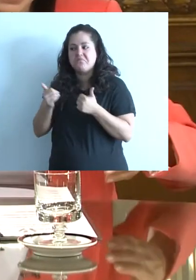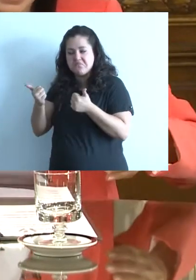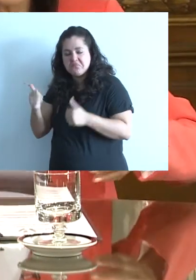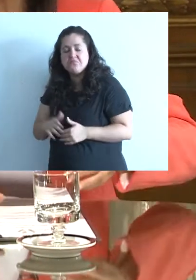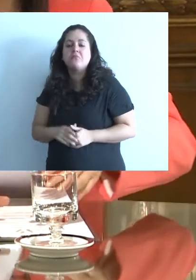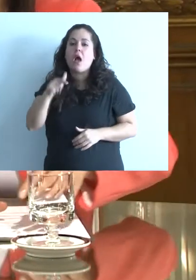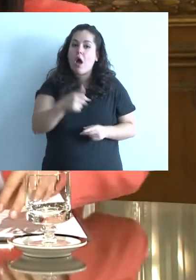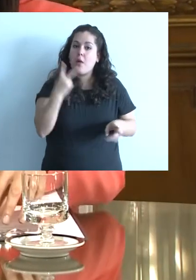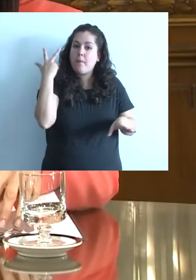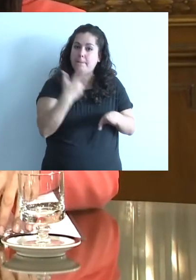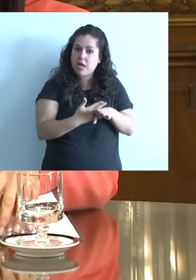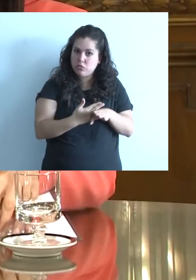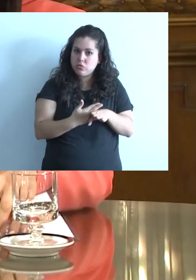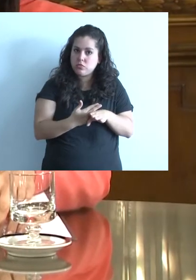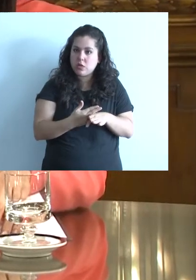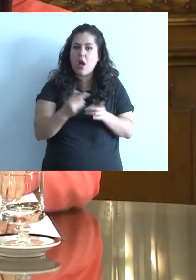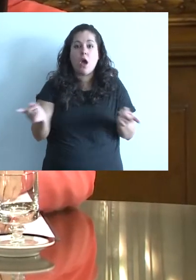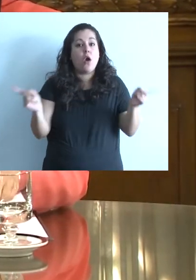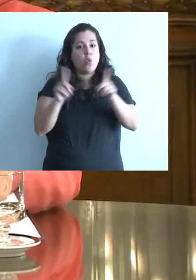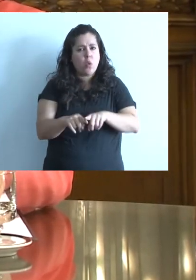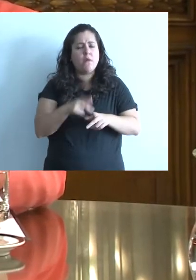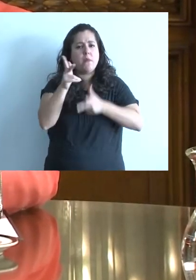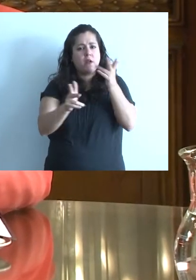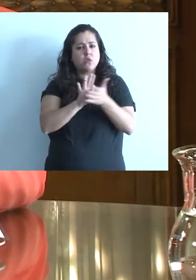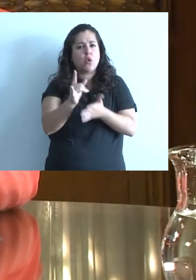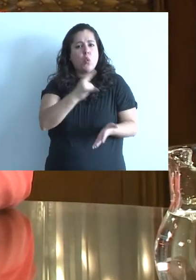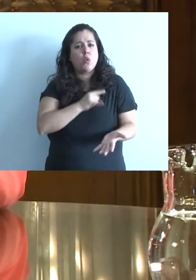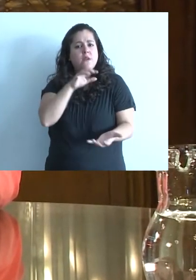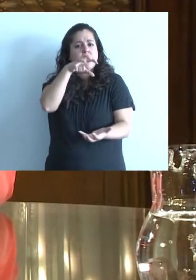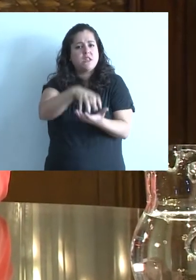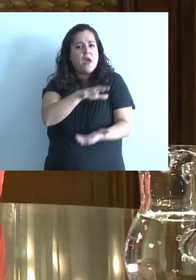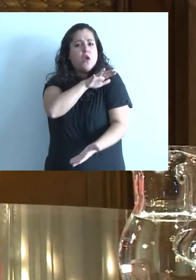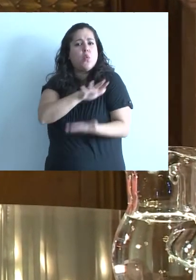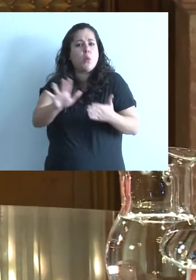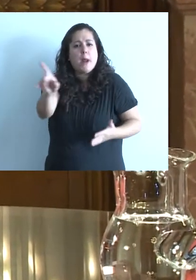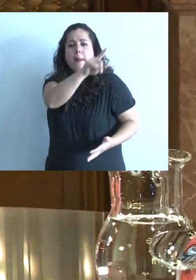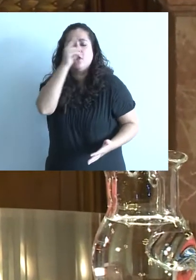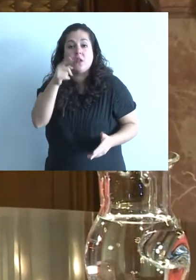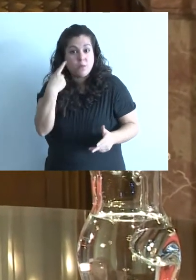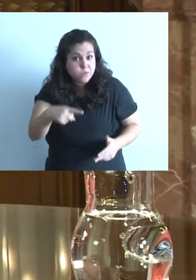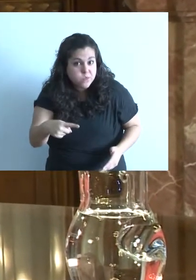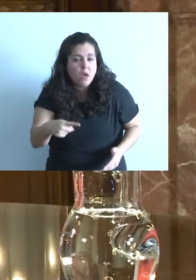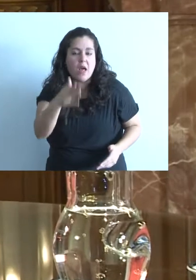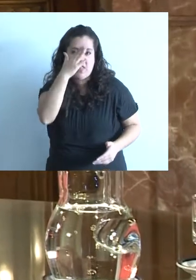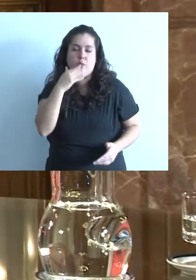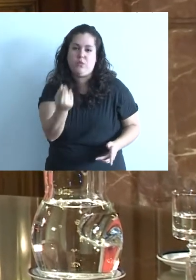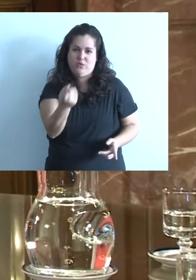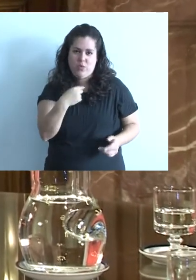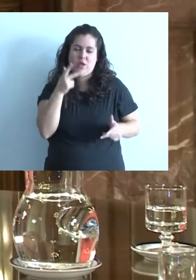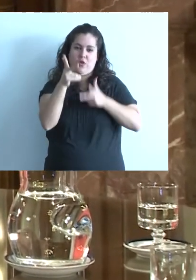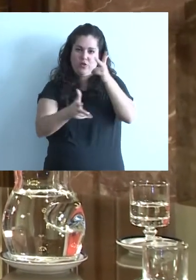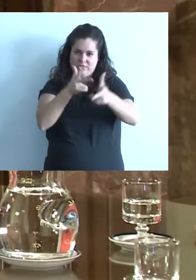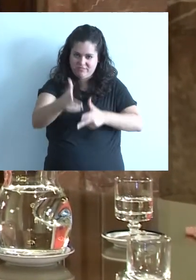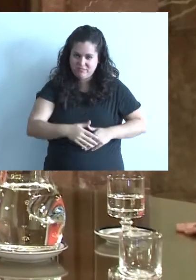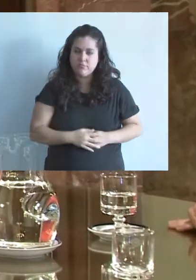Tan importante. Hacemos una nueva pausa, les parece bien, porque a la vuelta estaremos hablando de una nueva universidad nacional. ¿De qué se trata? Se lo vamos a